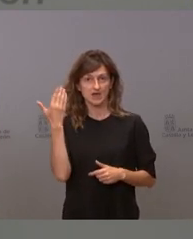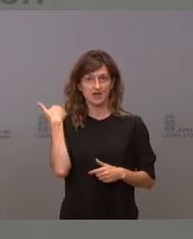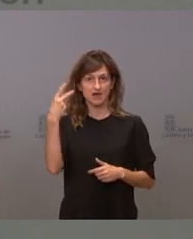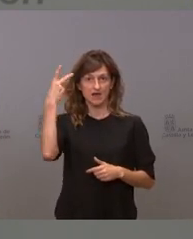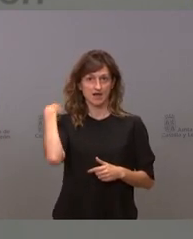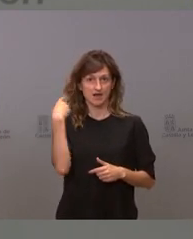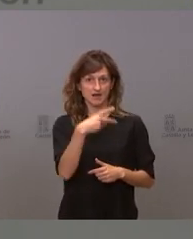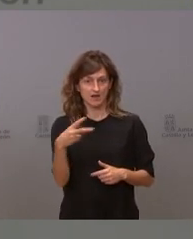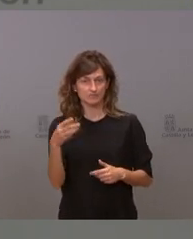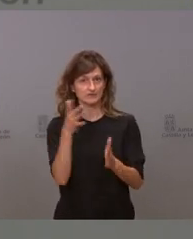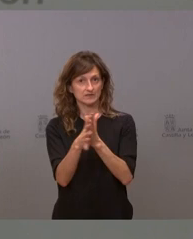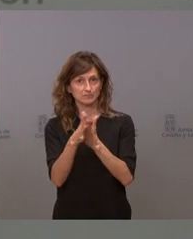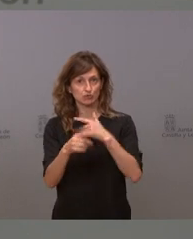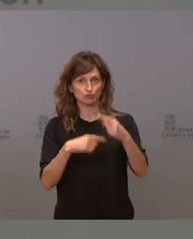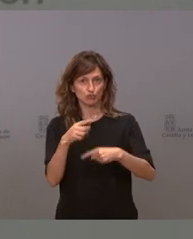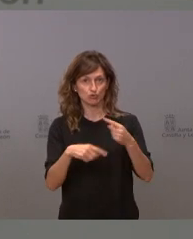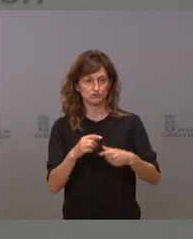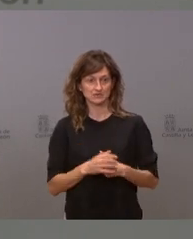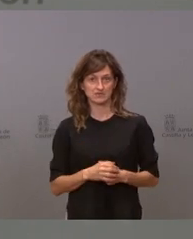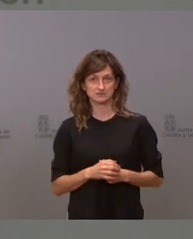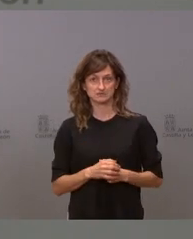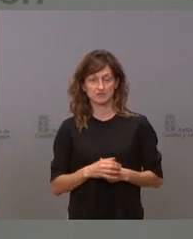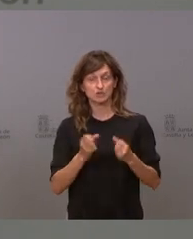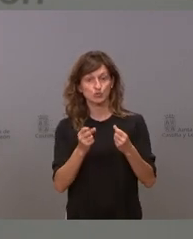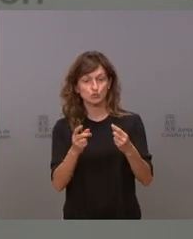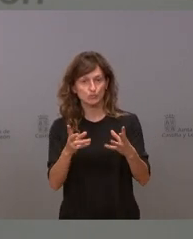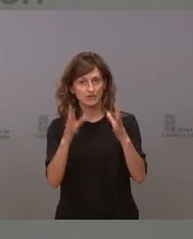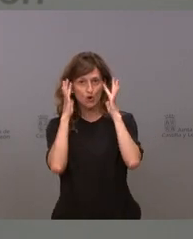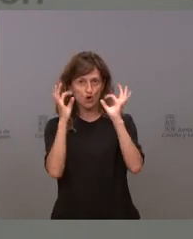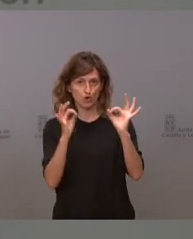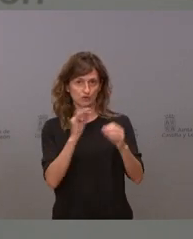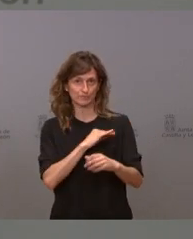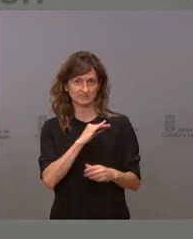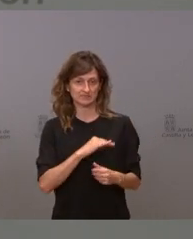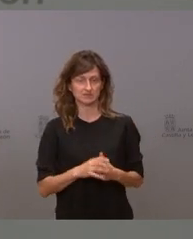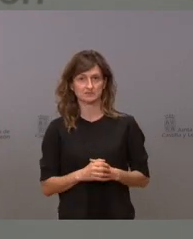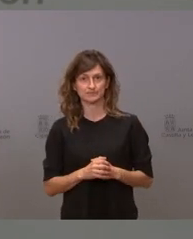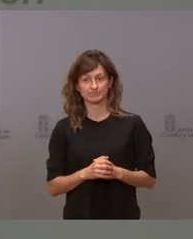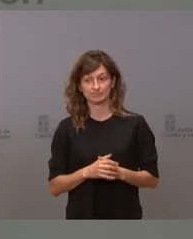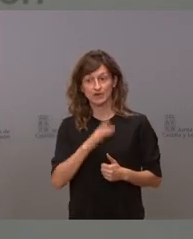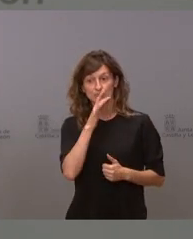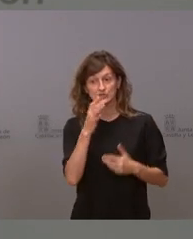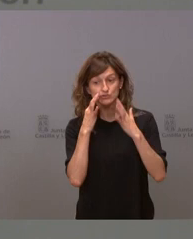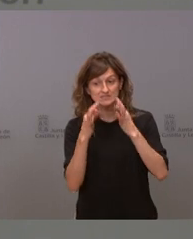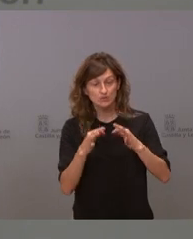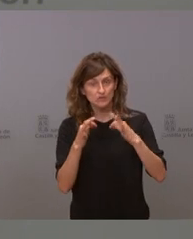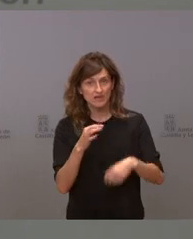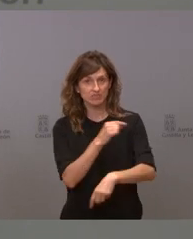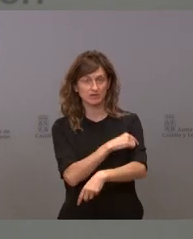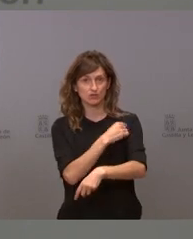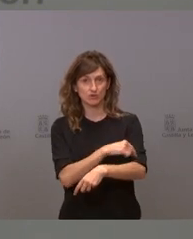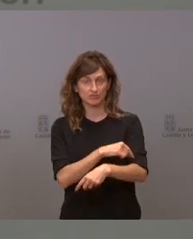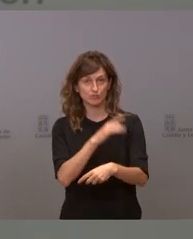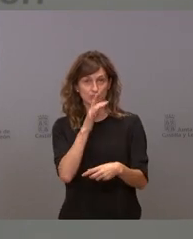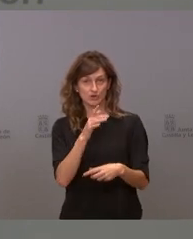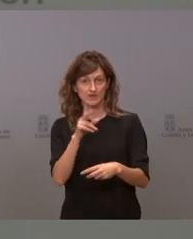y lo explico todos los días pero yo creo que hoy los números son bastante evidentes tenemos que asegurarnos en la medida de la posible de que